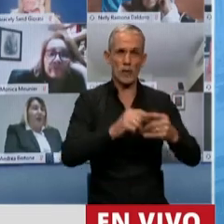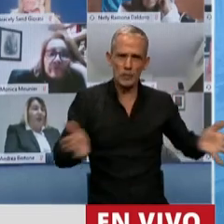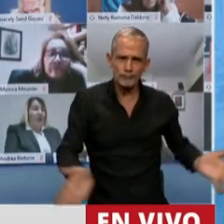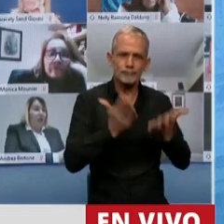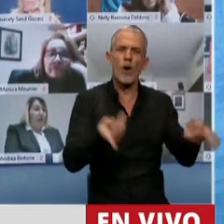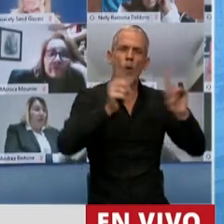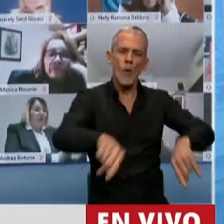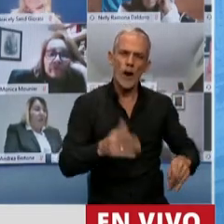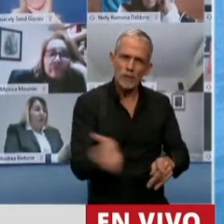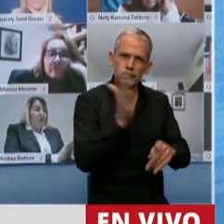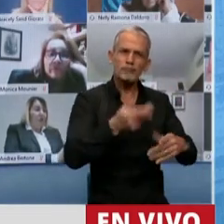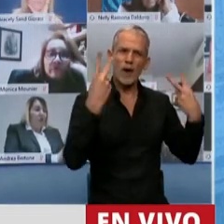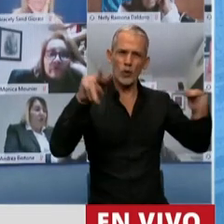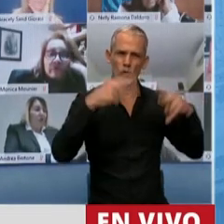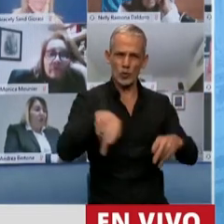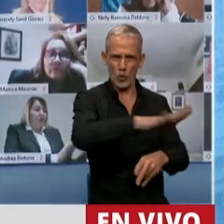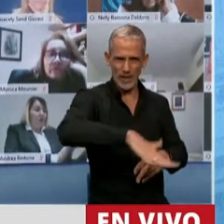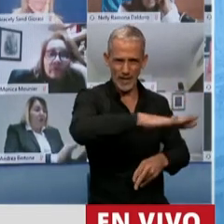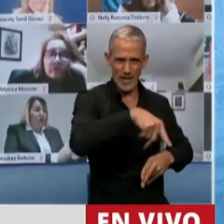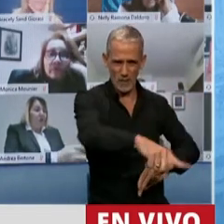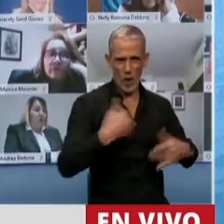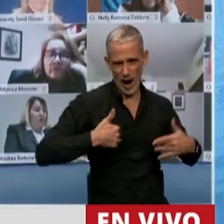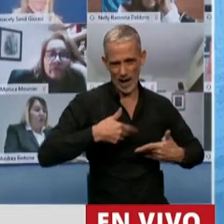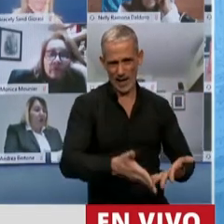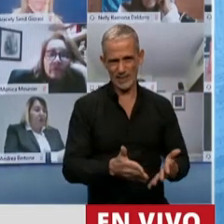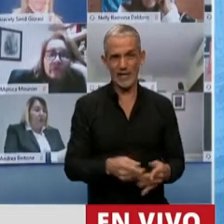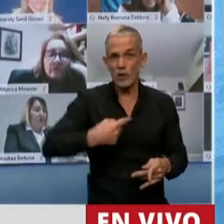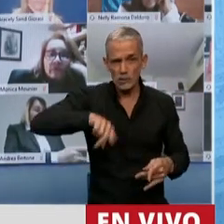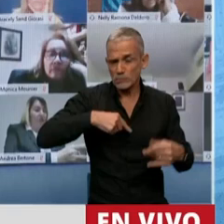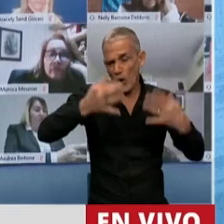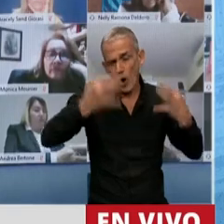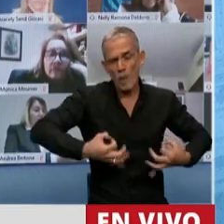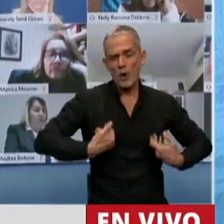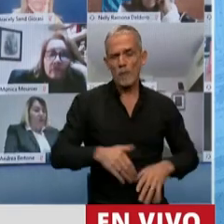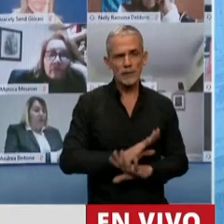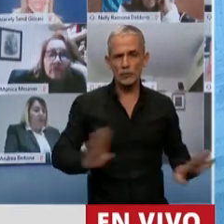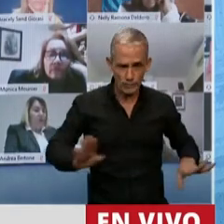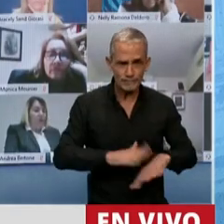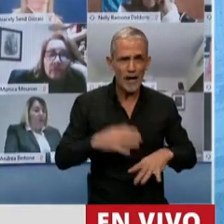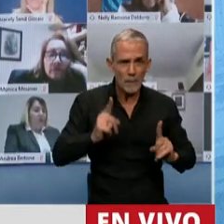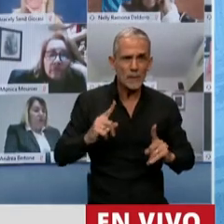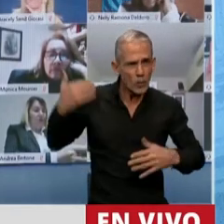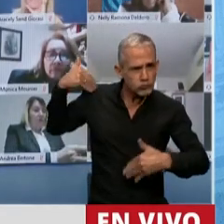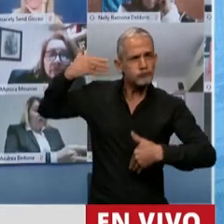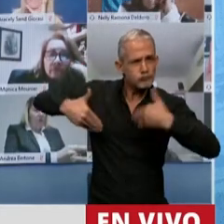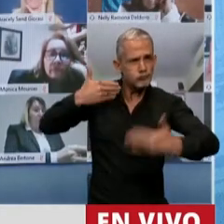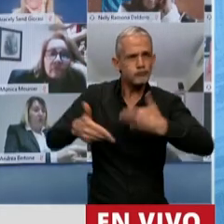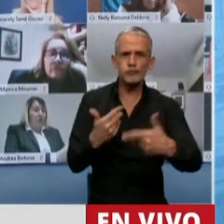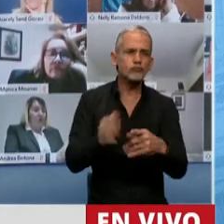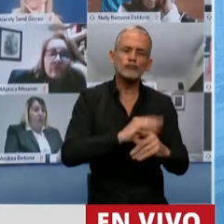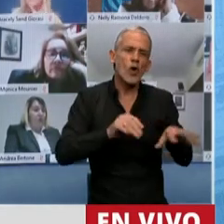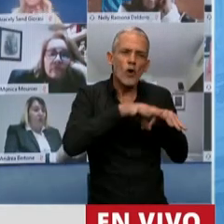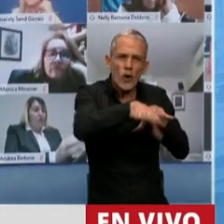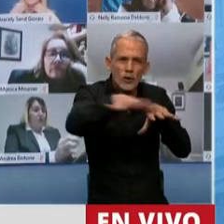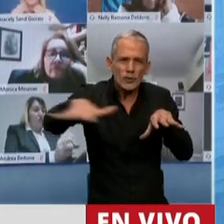reactivación productiva a la actividad turística argentina. Ese es nuestro compromiso, como lo venimos haciendo con todos